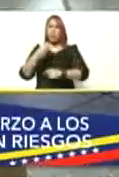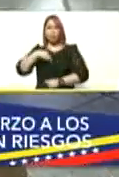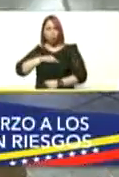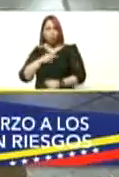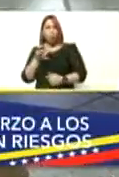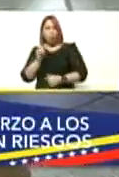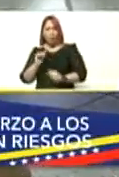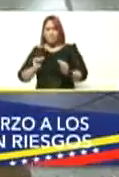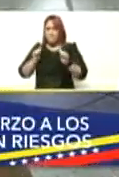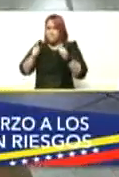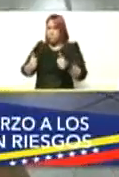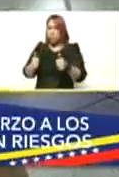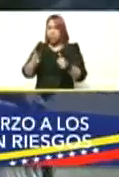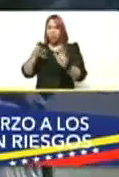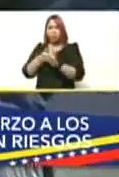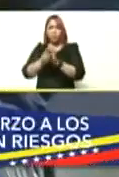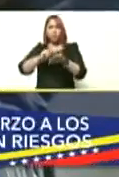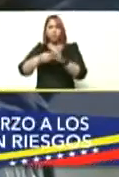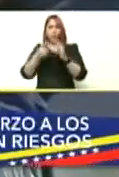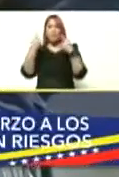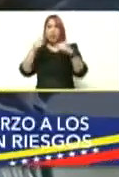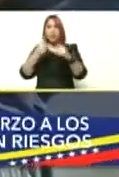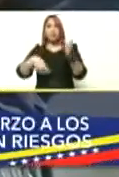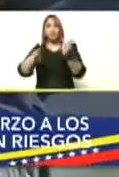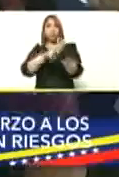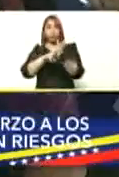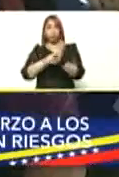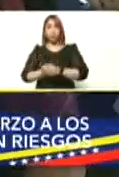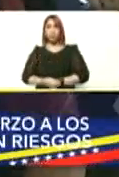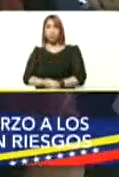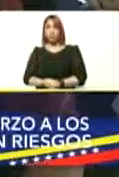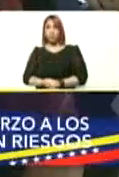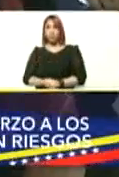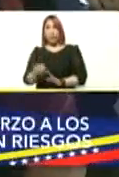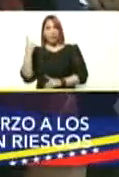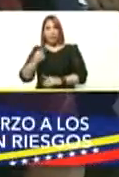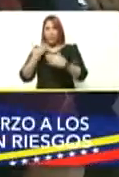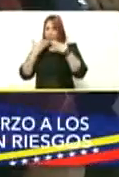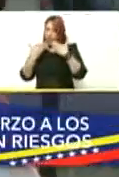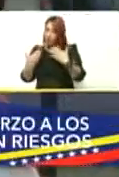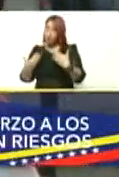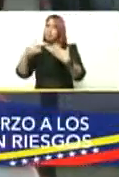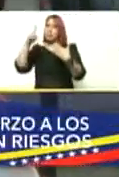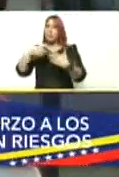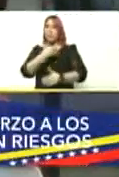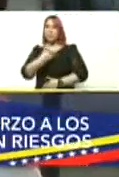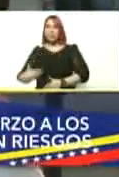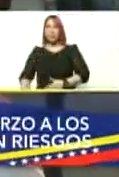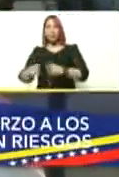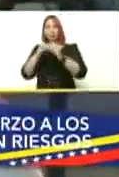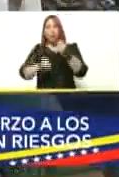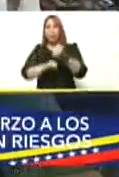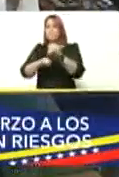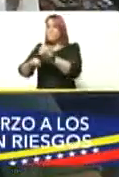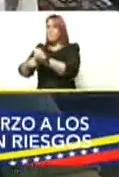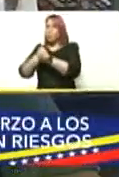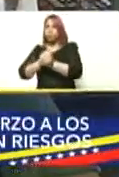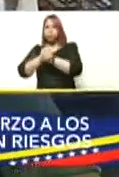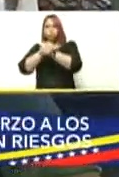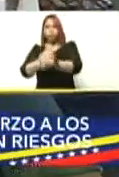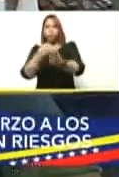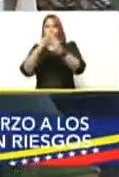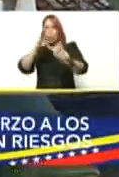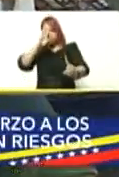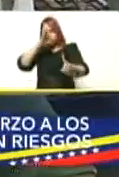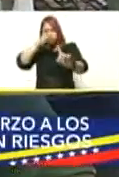estamos iniciando lo que es la fase de refuerzo que cabe agradecer presidente todo su apoyo amoroso toda su